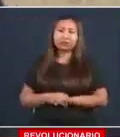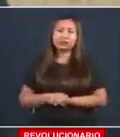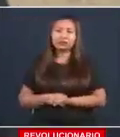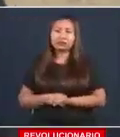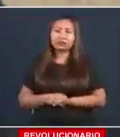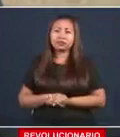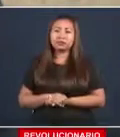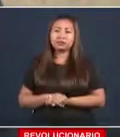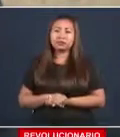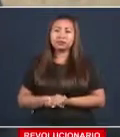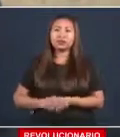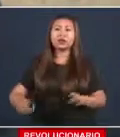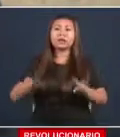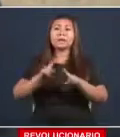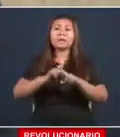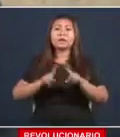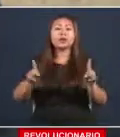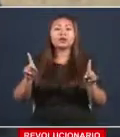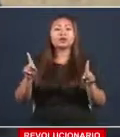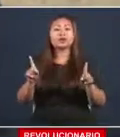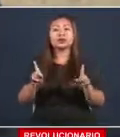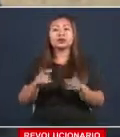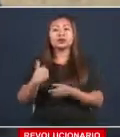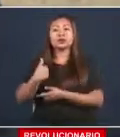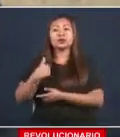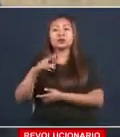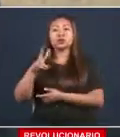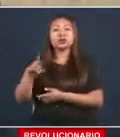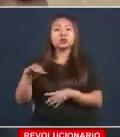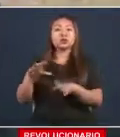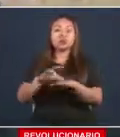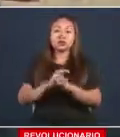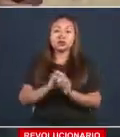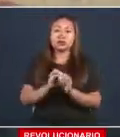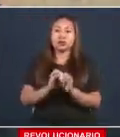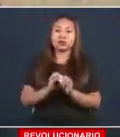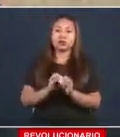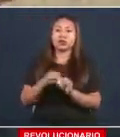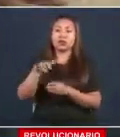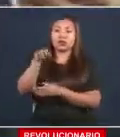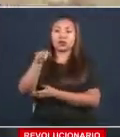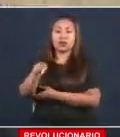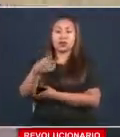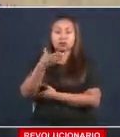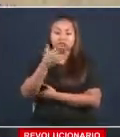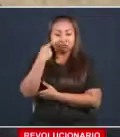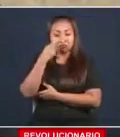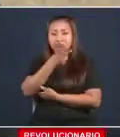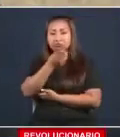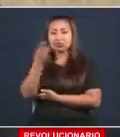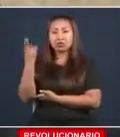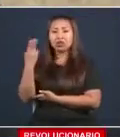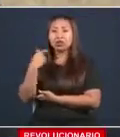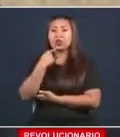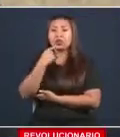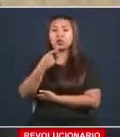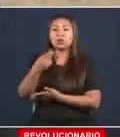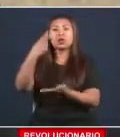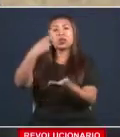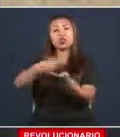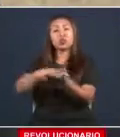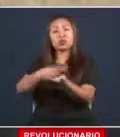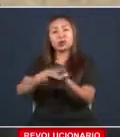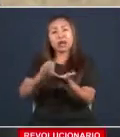Pero yo no voy a ser leña del árbol caído. Ahí está, cuando mencionamos el hospital modular,